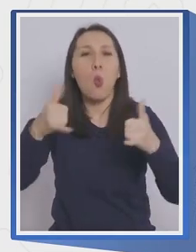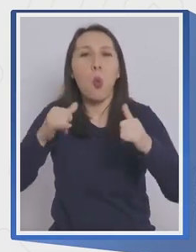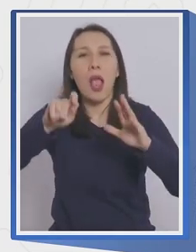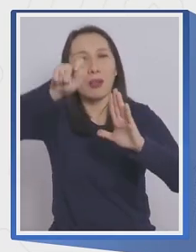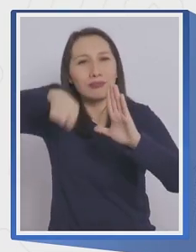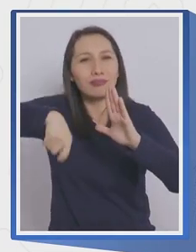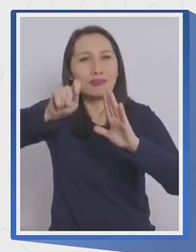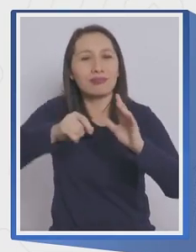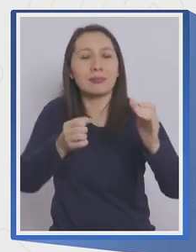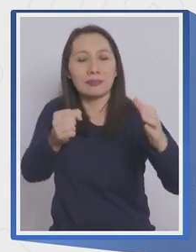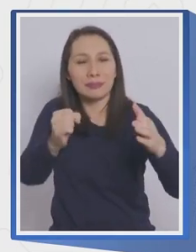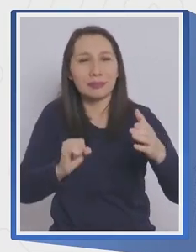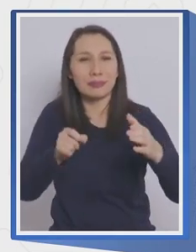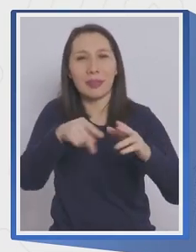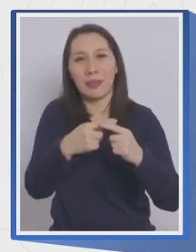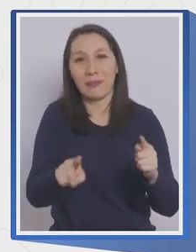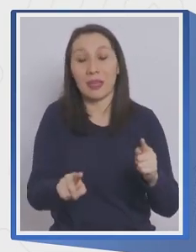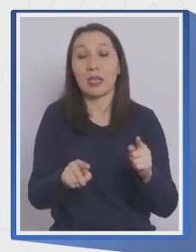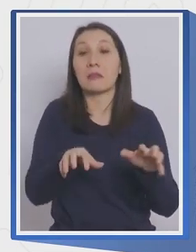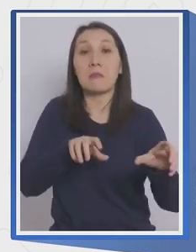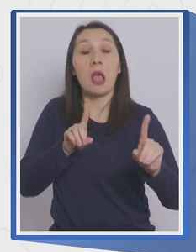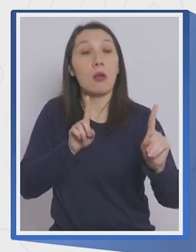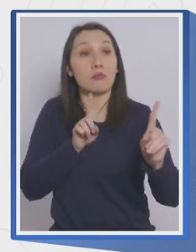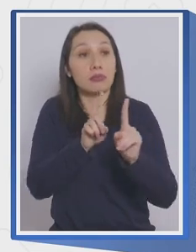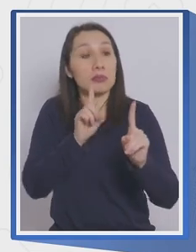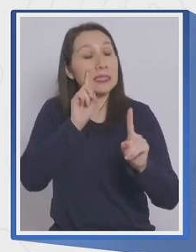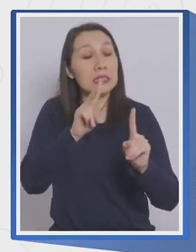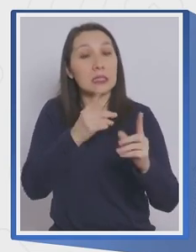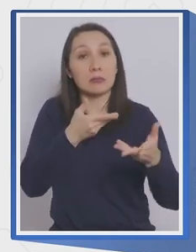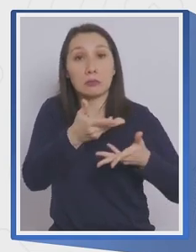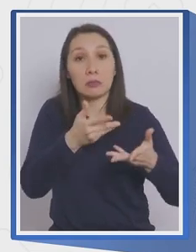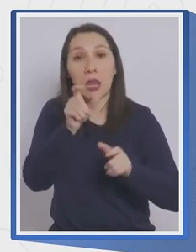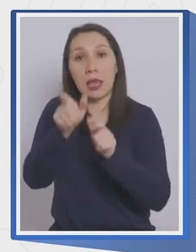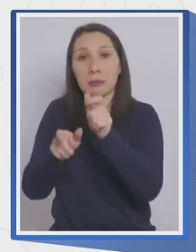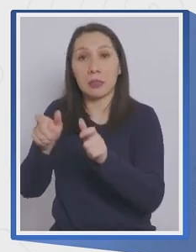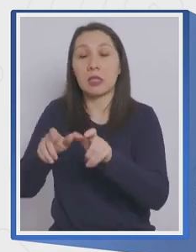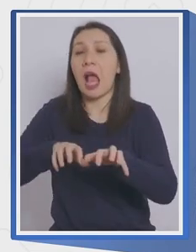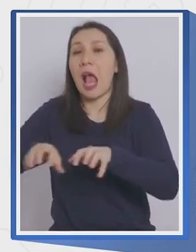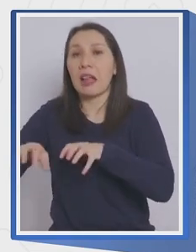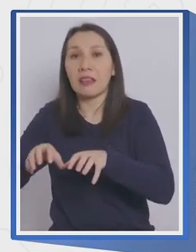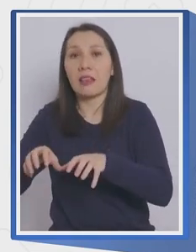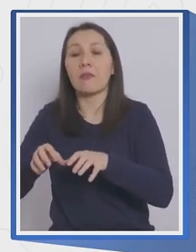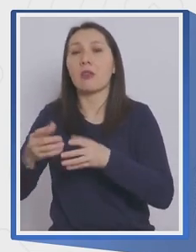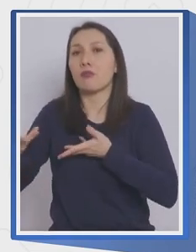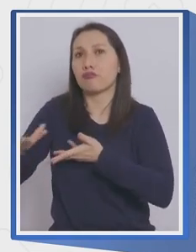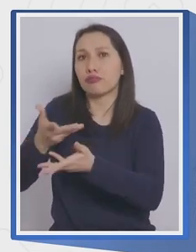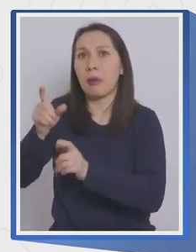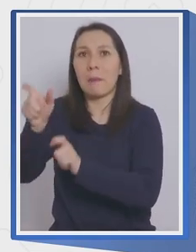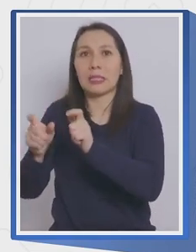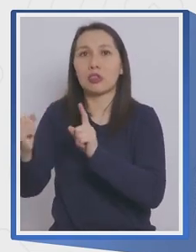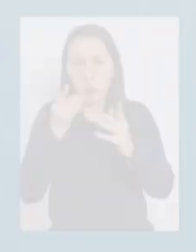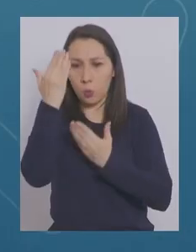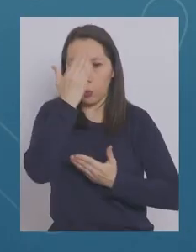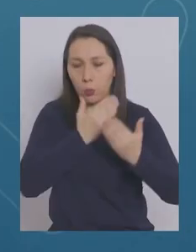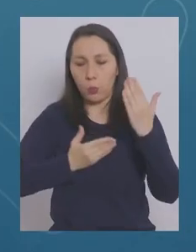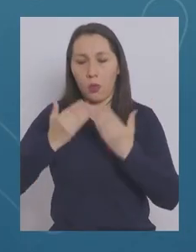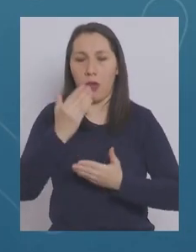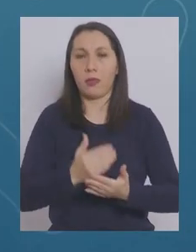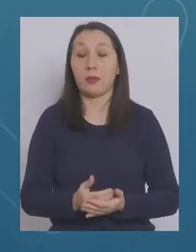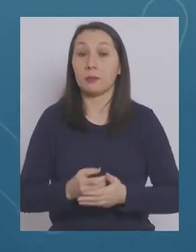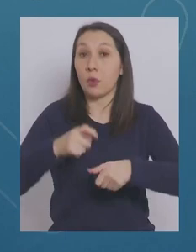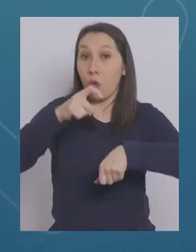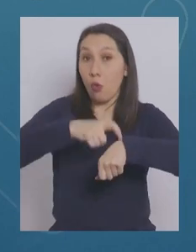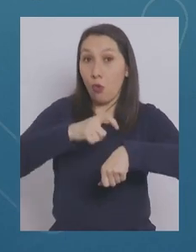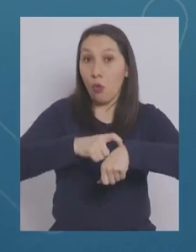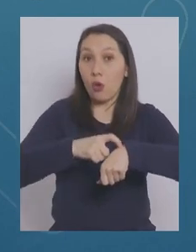tercero, actividades sin interacción entre los asistentes. Y lo cuarto, actividades con interacción entre los asistentes. El